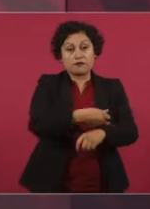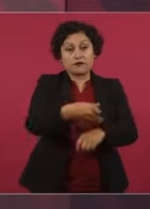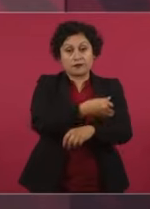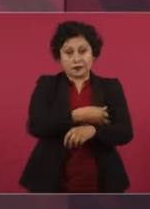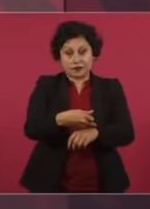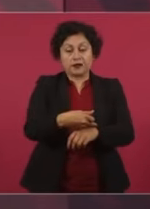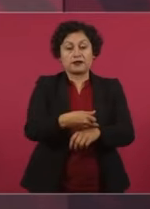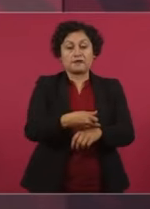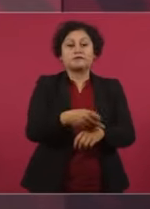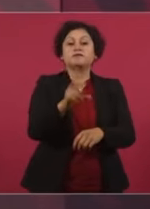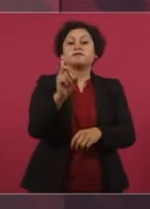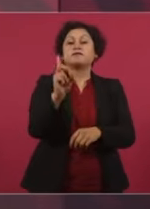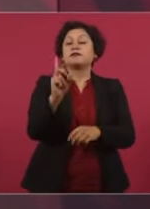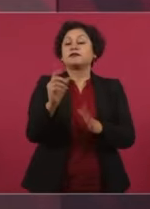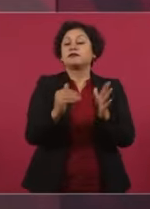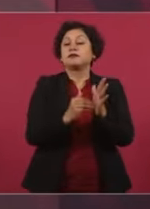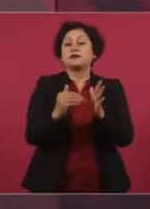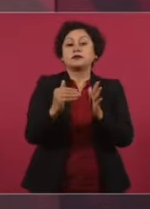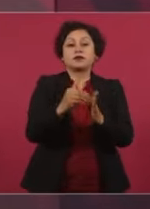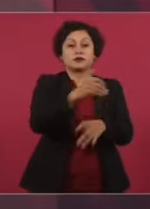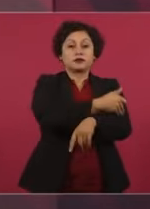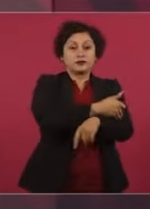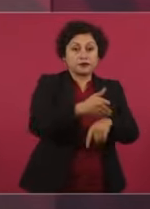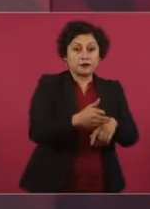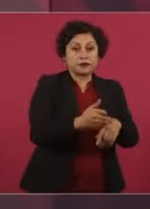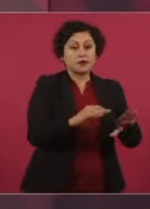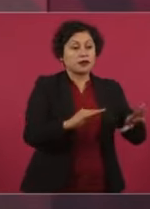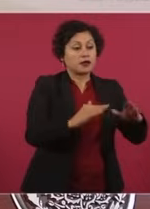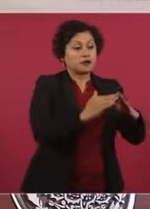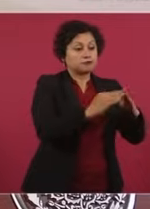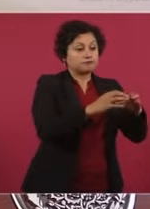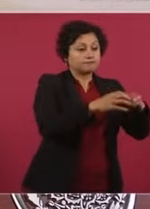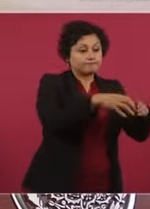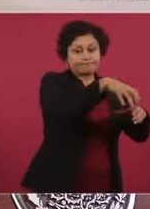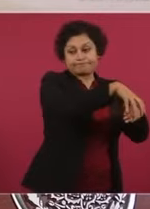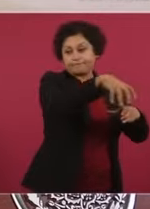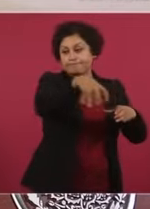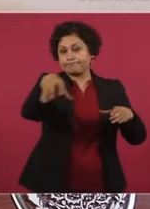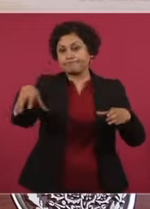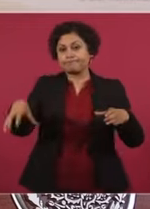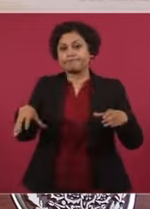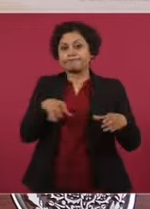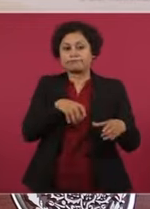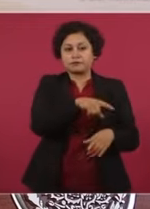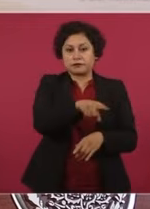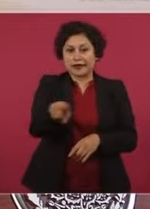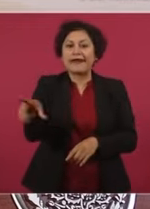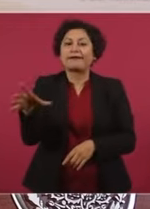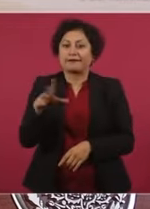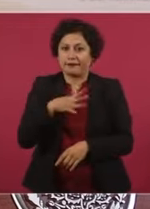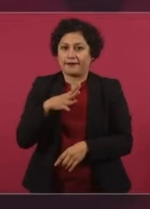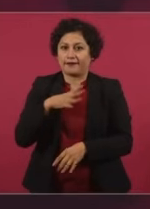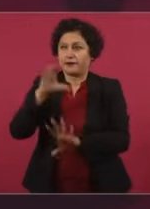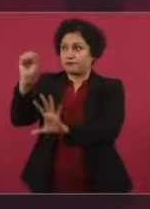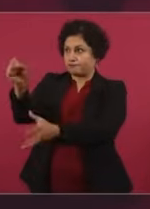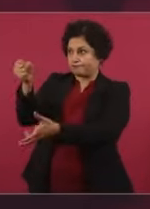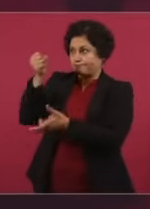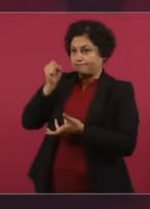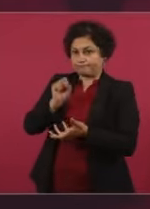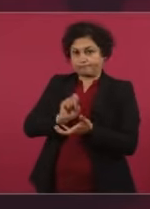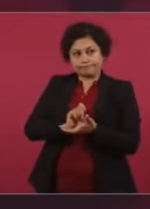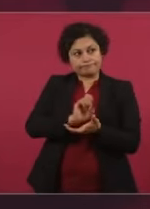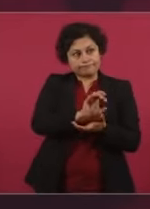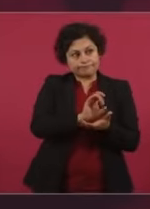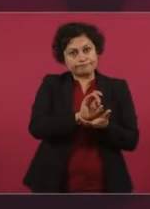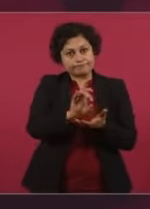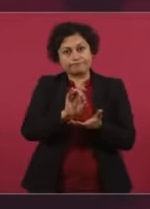aún una pequeña porción del presupuesto a presupuesto y somos treinta y